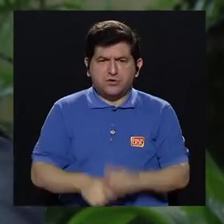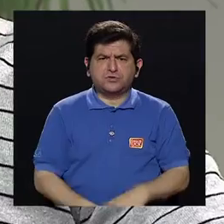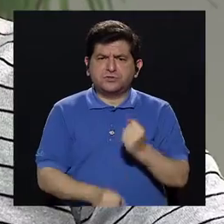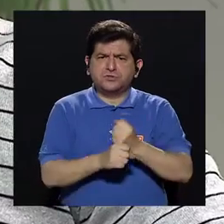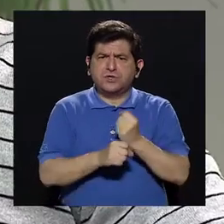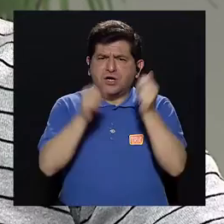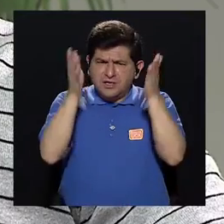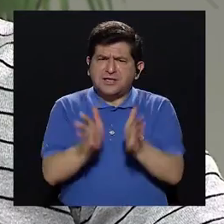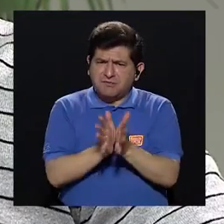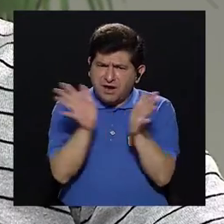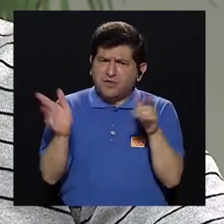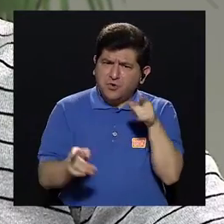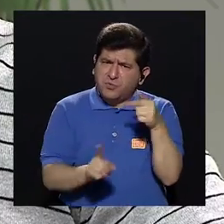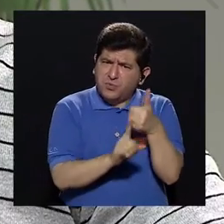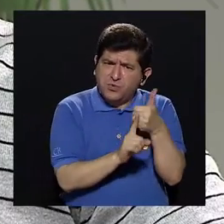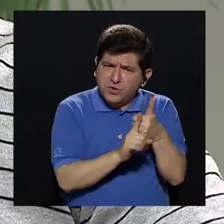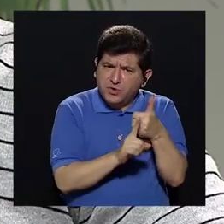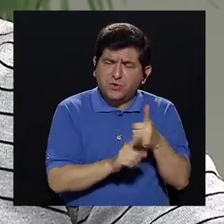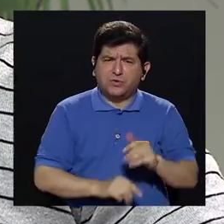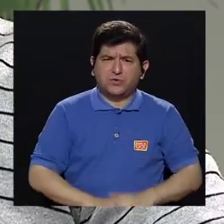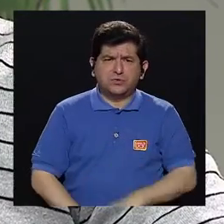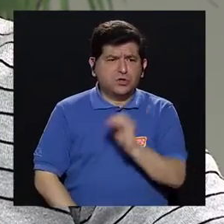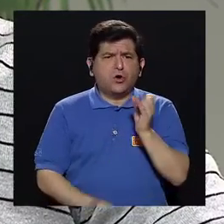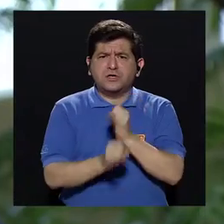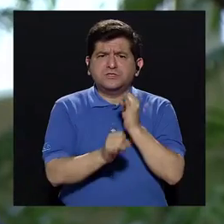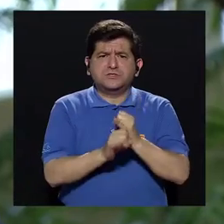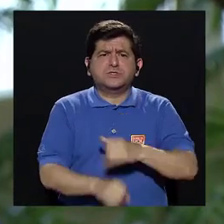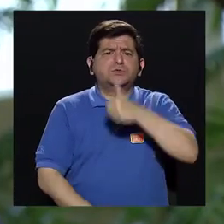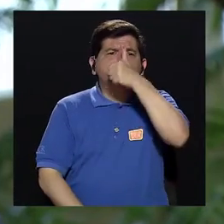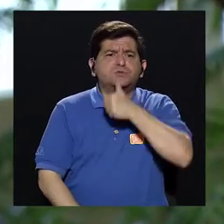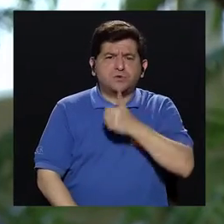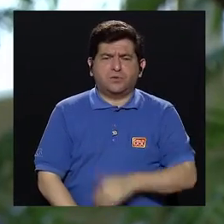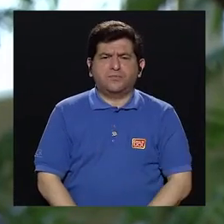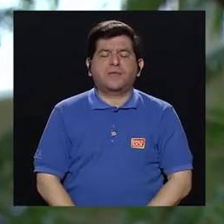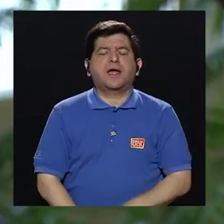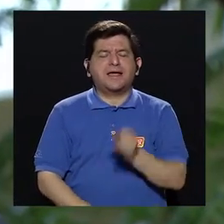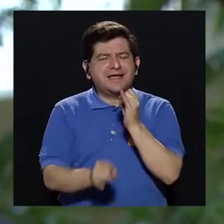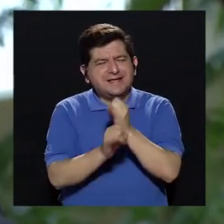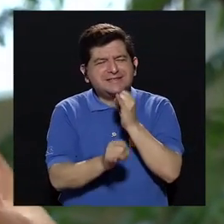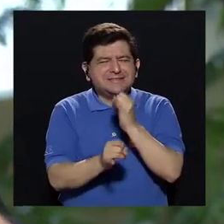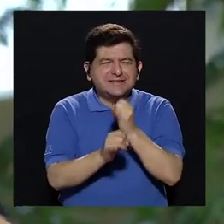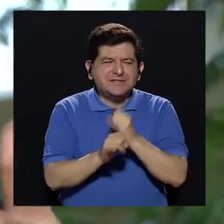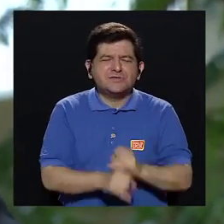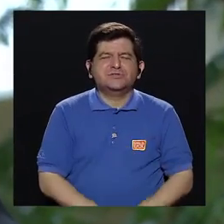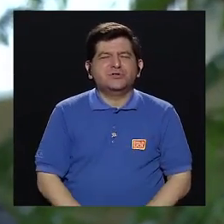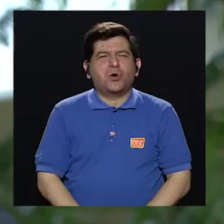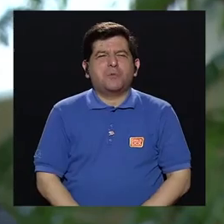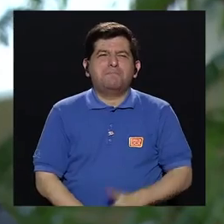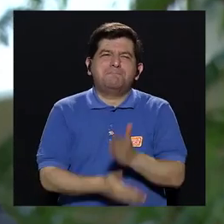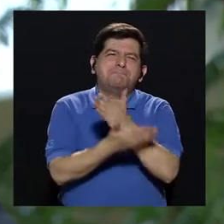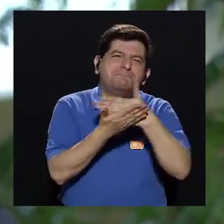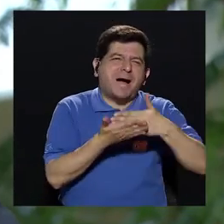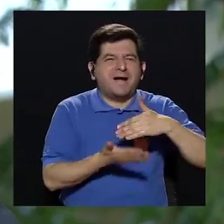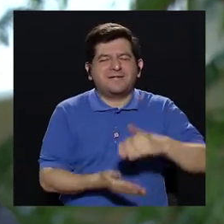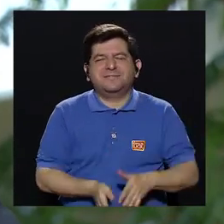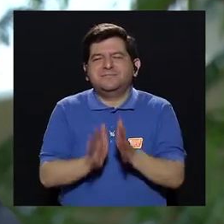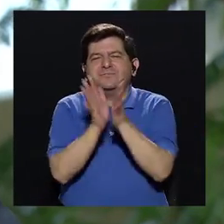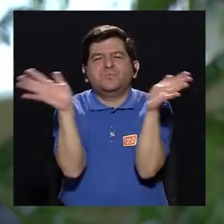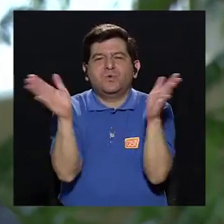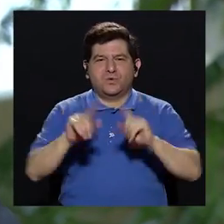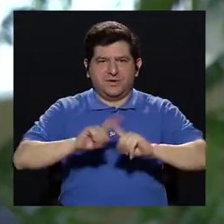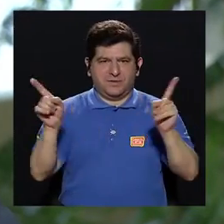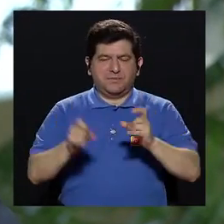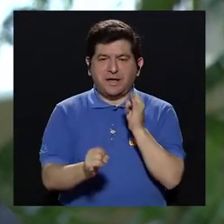esos son empleados públicos o son... Es un ente privado. una junta, sí. Es un ente privado. Bueno, es un ente semipúblico, pero,